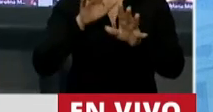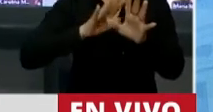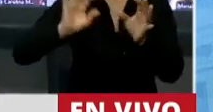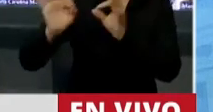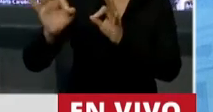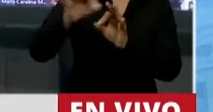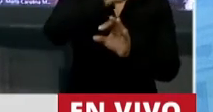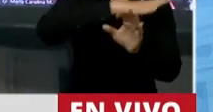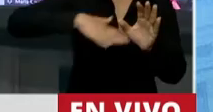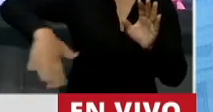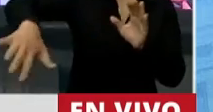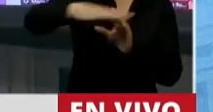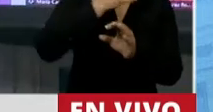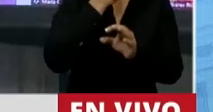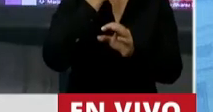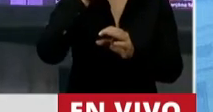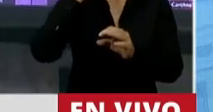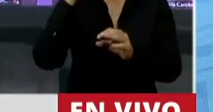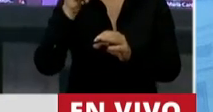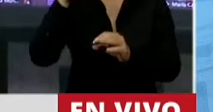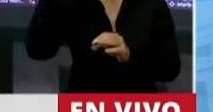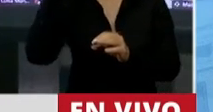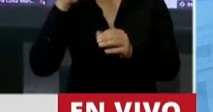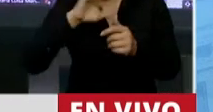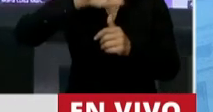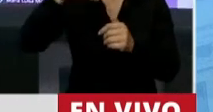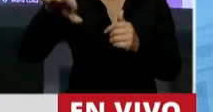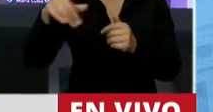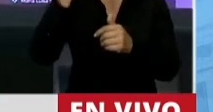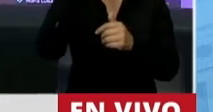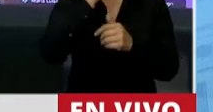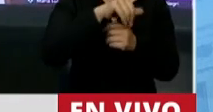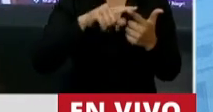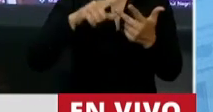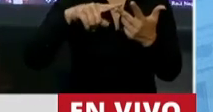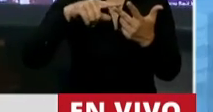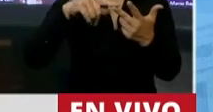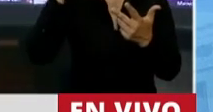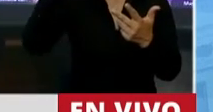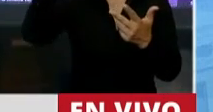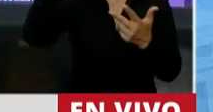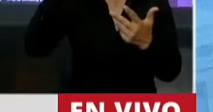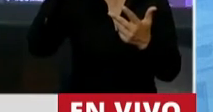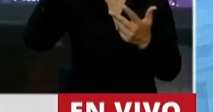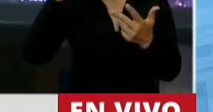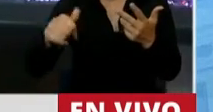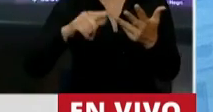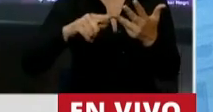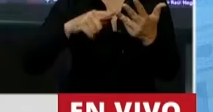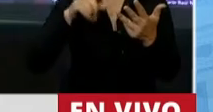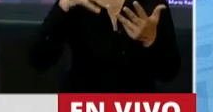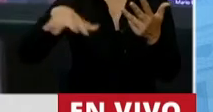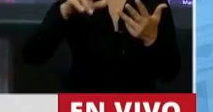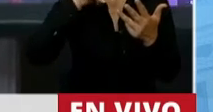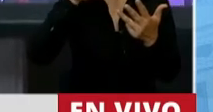En casos como Villa Langostura, San Martín de los Andes, Villa Pegüenia, Moquehue o Villa Trafú, la provisión de